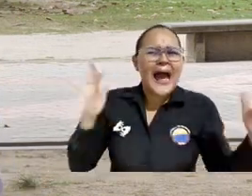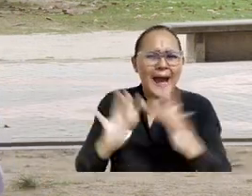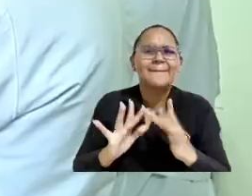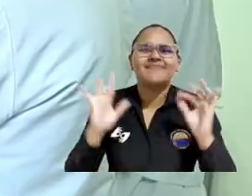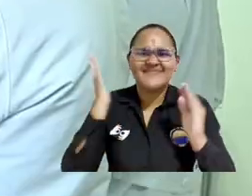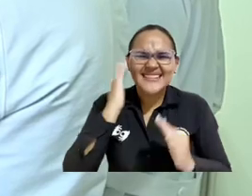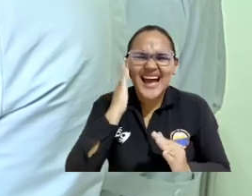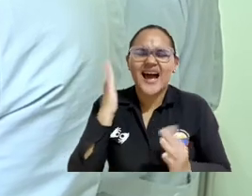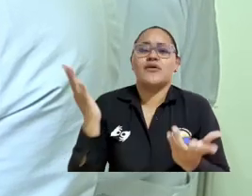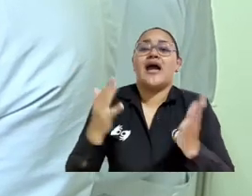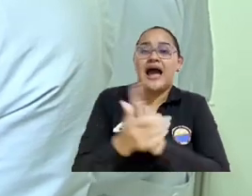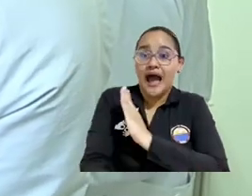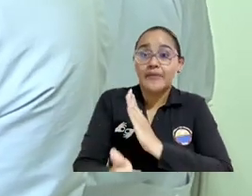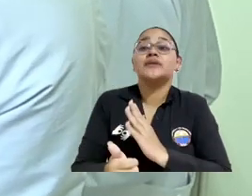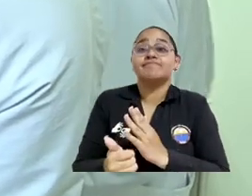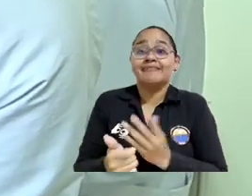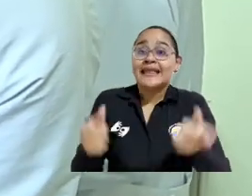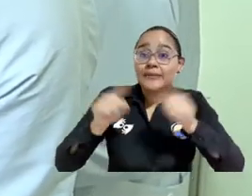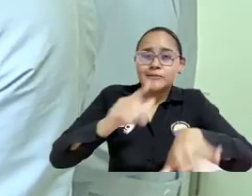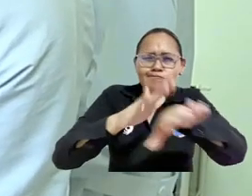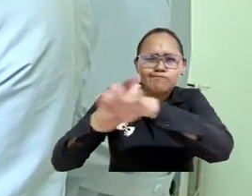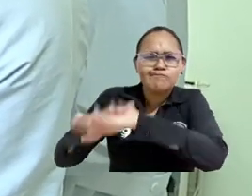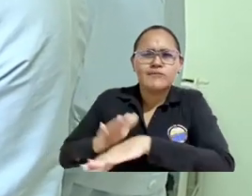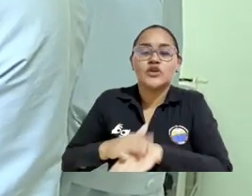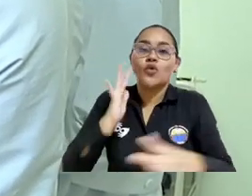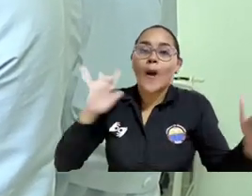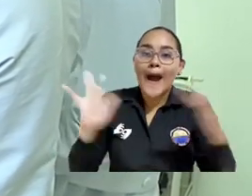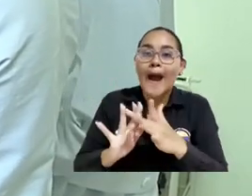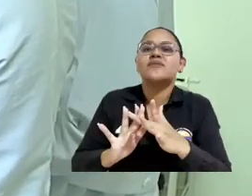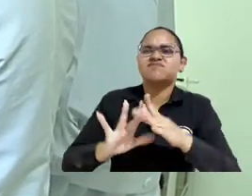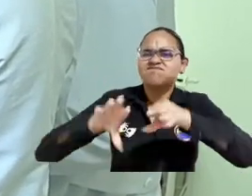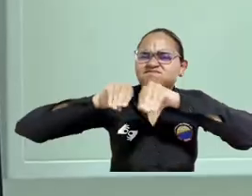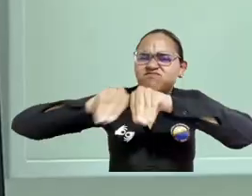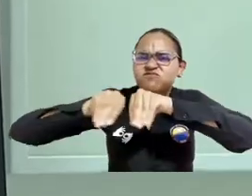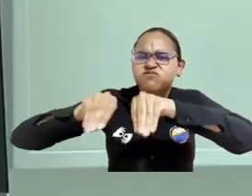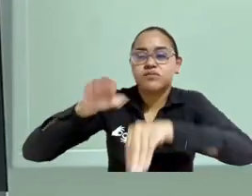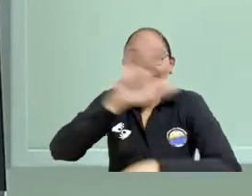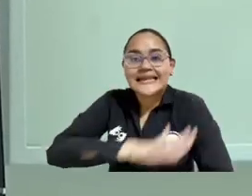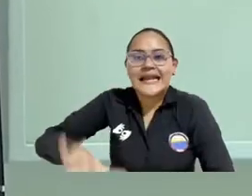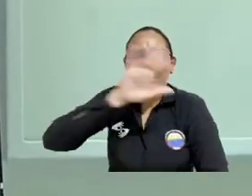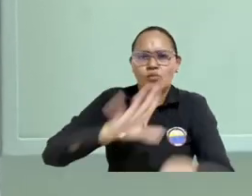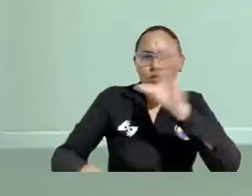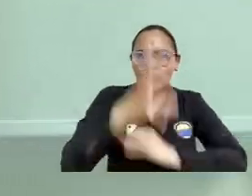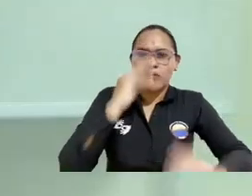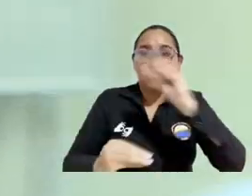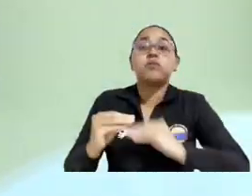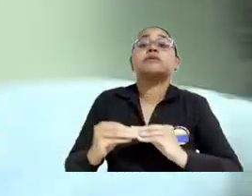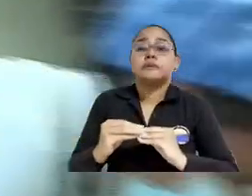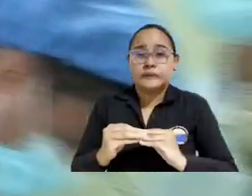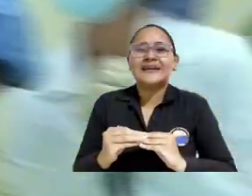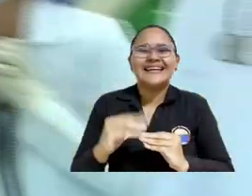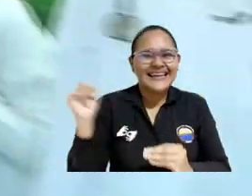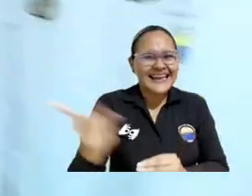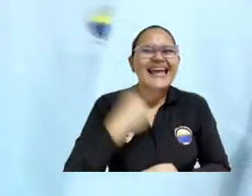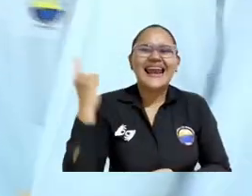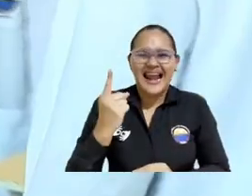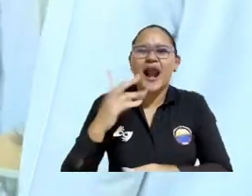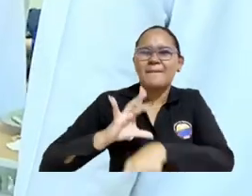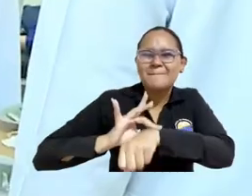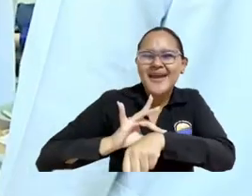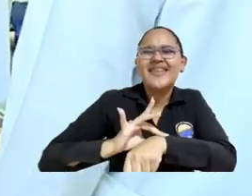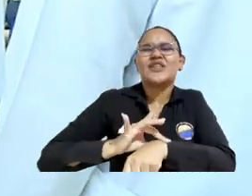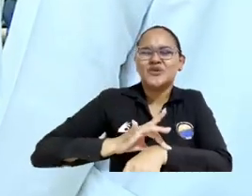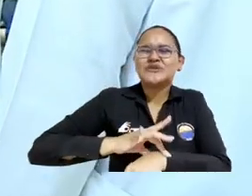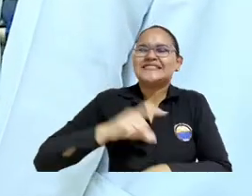disciplina. Es importante tener en cuenta que se cualificará el talento humano en el territorio. Hay una necesidad sentida en la